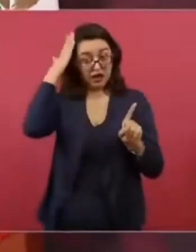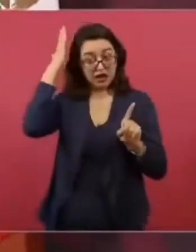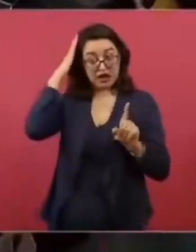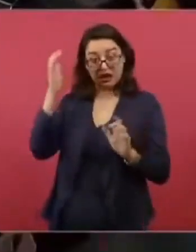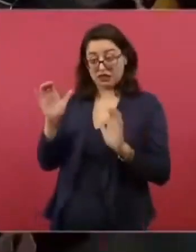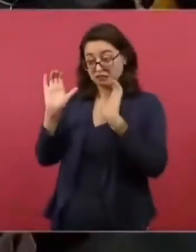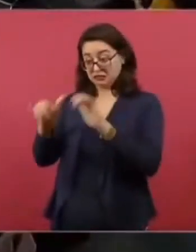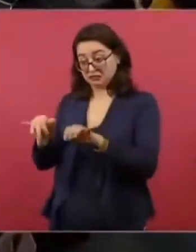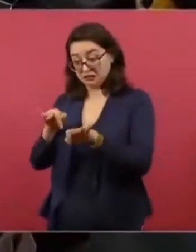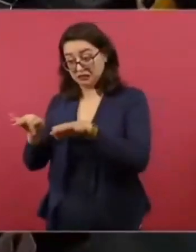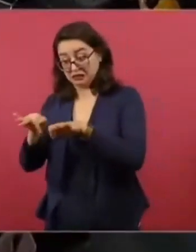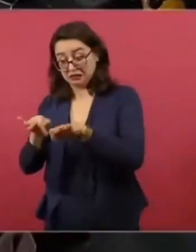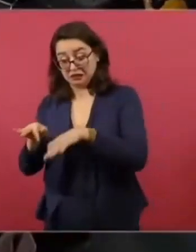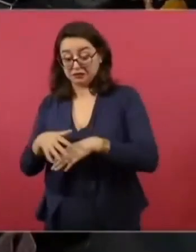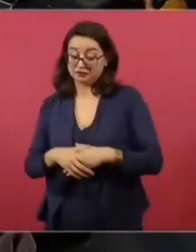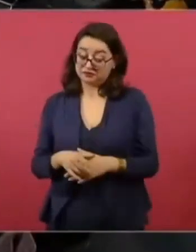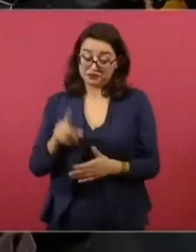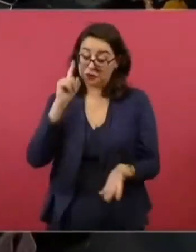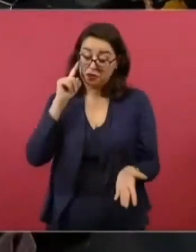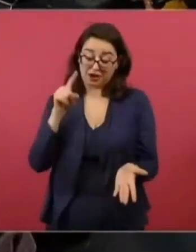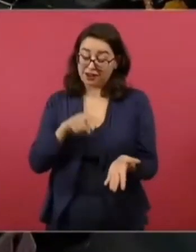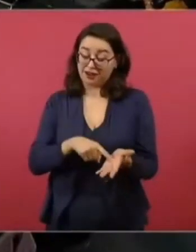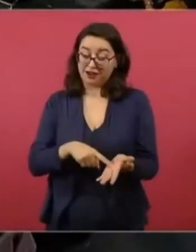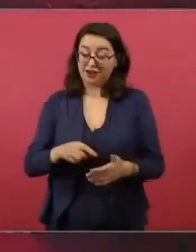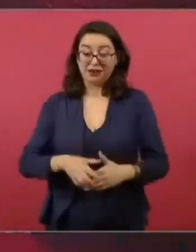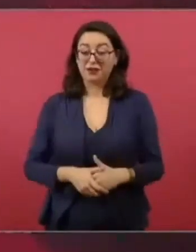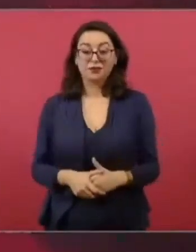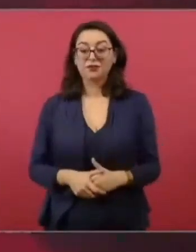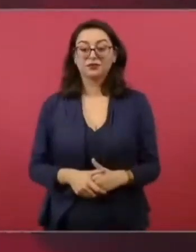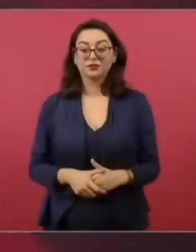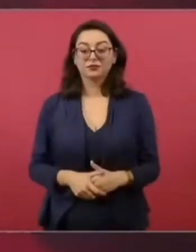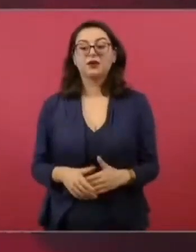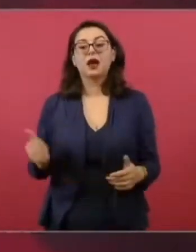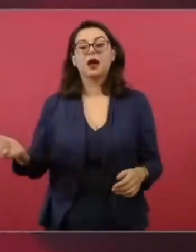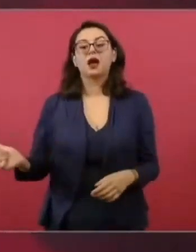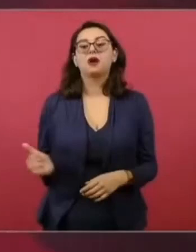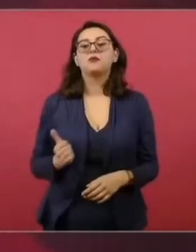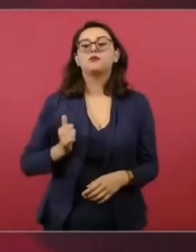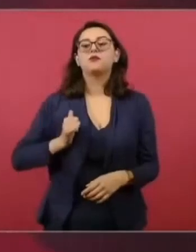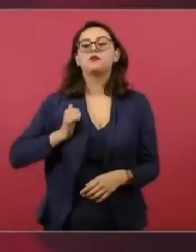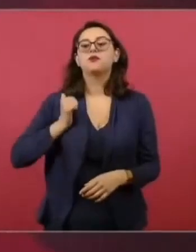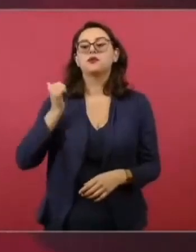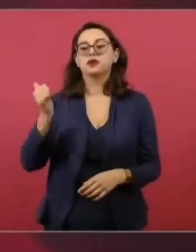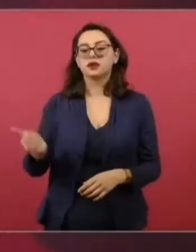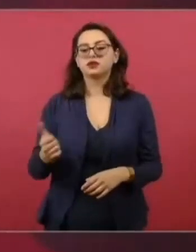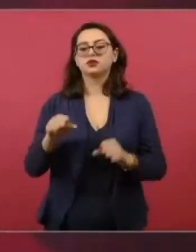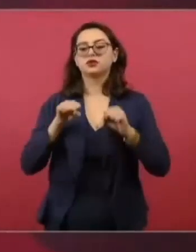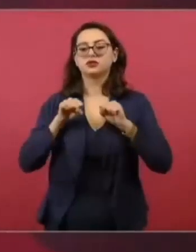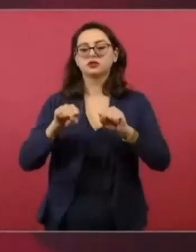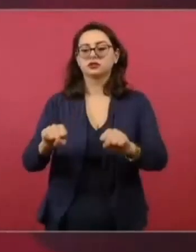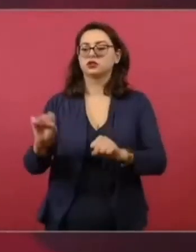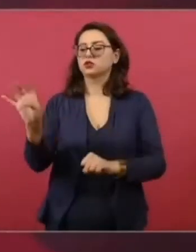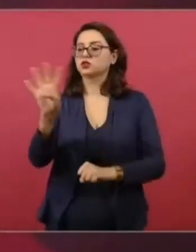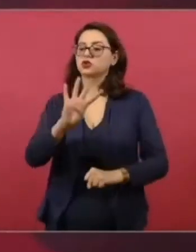en Walmart, que hay muchas gracias, de veras, a estas corporaciones. Conclusiones... ¿Tenfinidades?